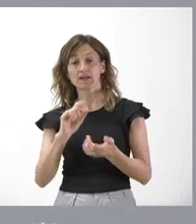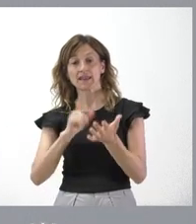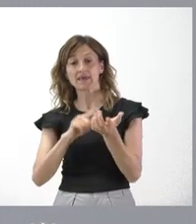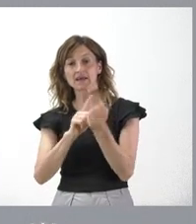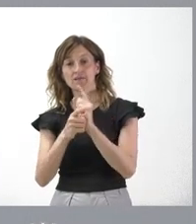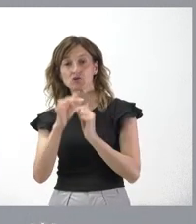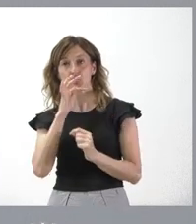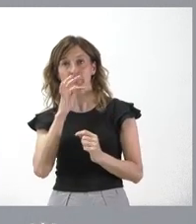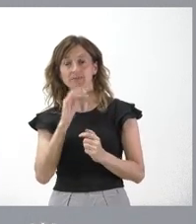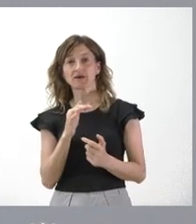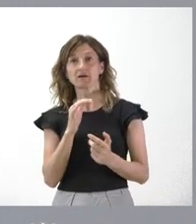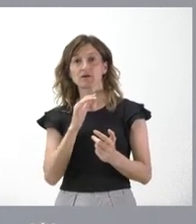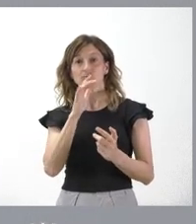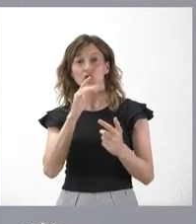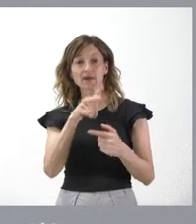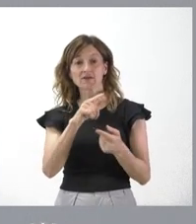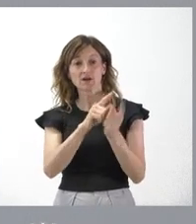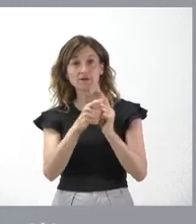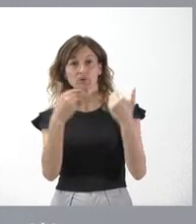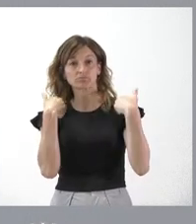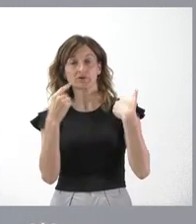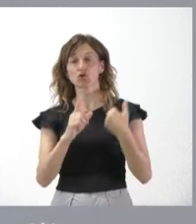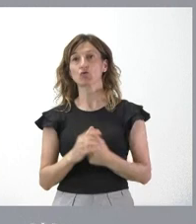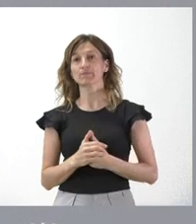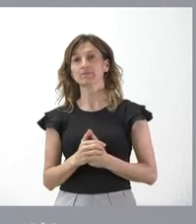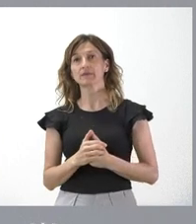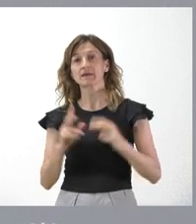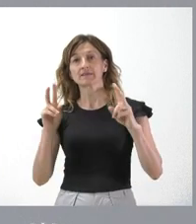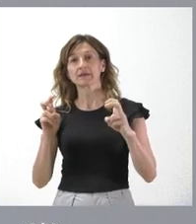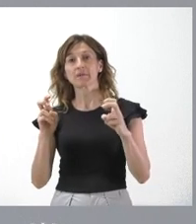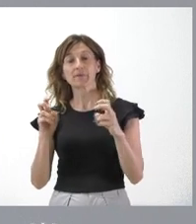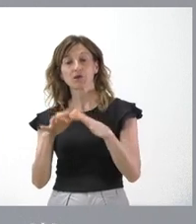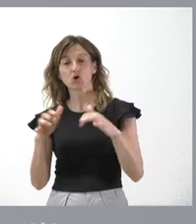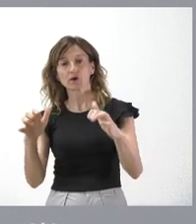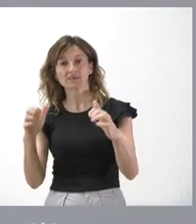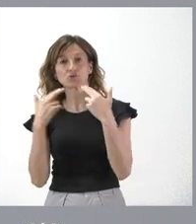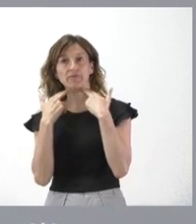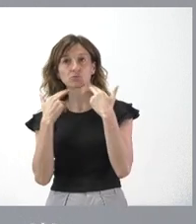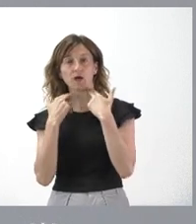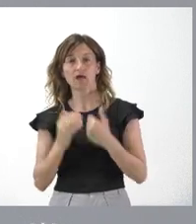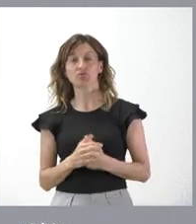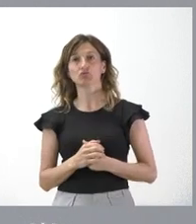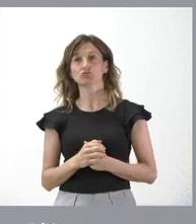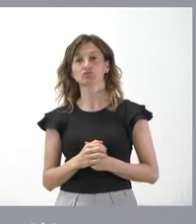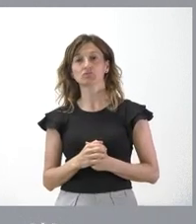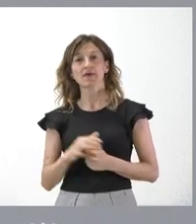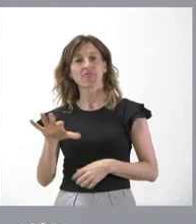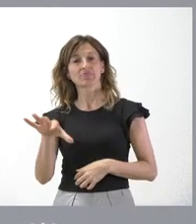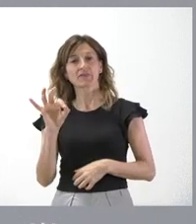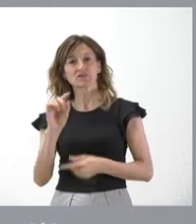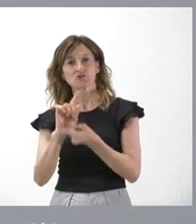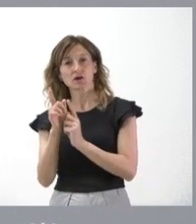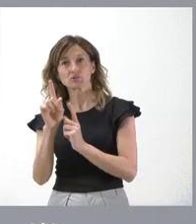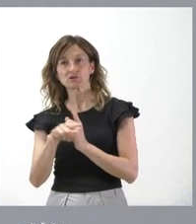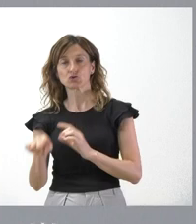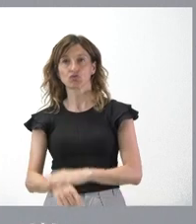porque no le corresponde a la conferencia sectorial los cambios de leyes, sino que le corresponde al Congreso de los Diputados. Tendrá que ser el Congreso de los Diputados quien decida a este respecto.